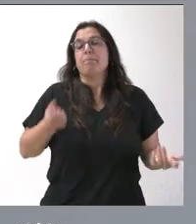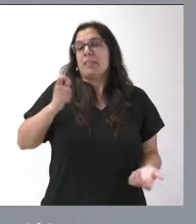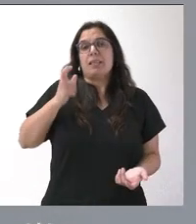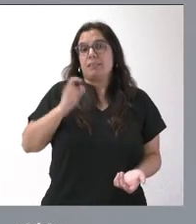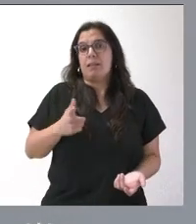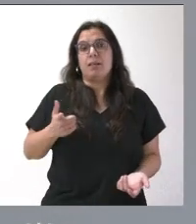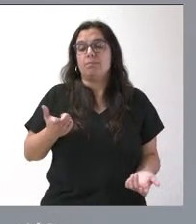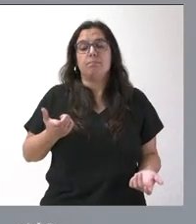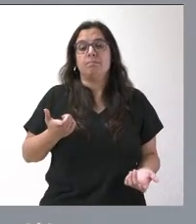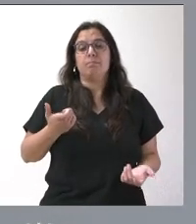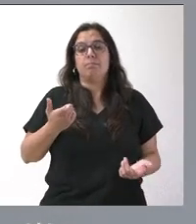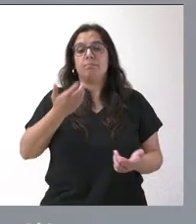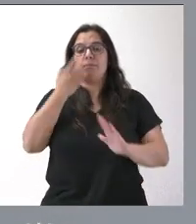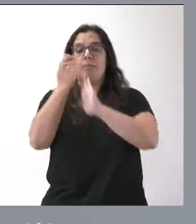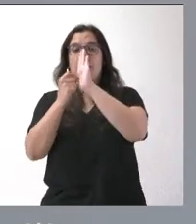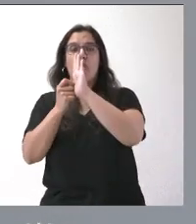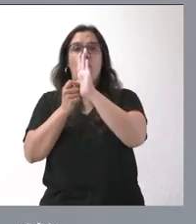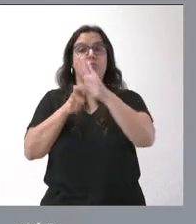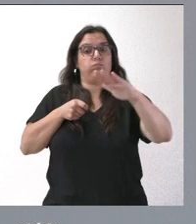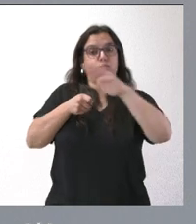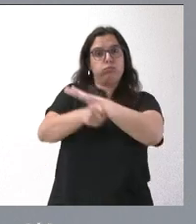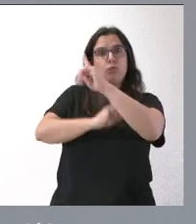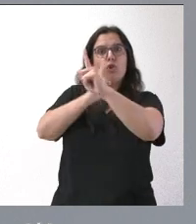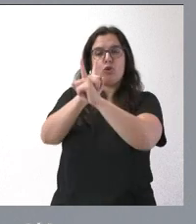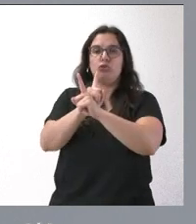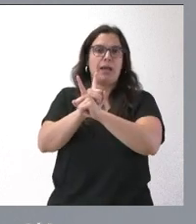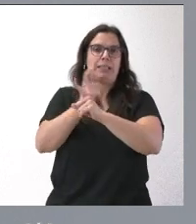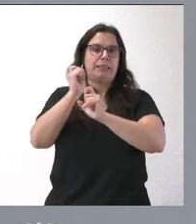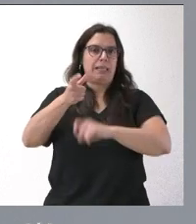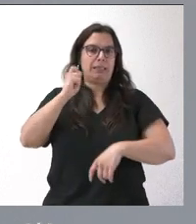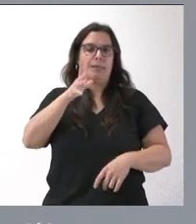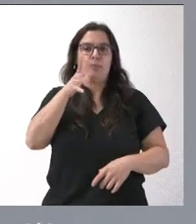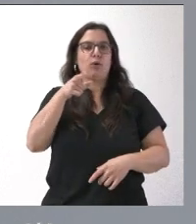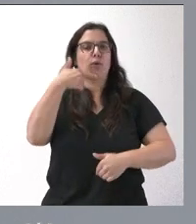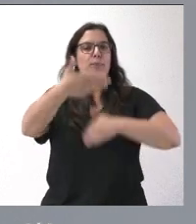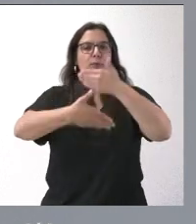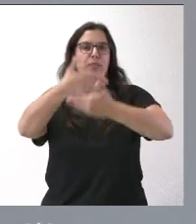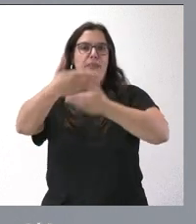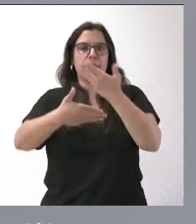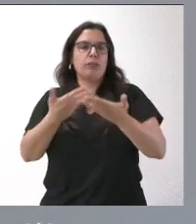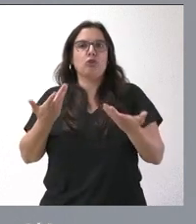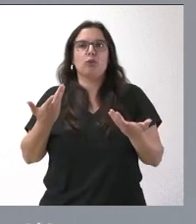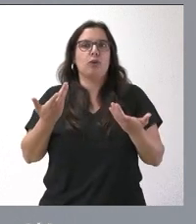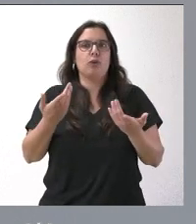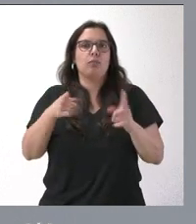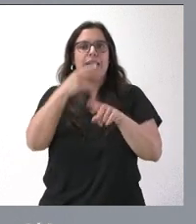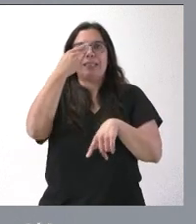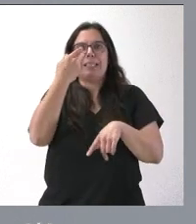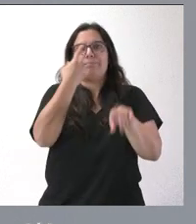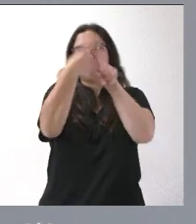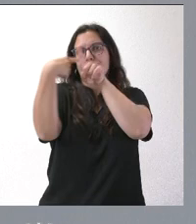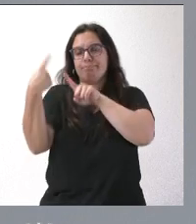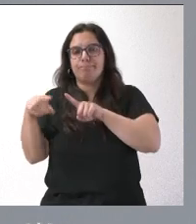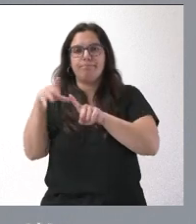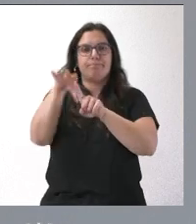que se presenten recursos porque, lógicamente, son procedimientos que son siempre objeto a diferentes intereses, sobre todo por